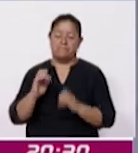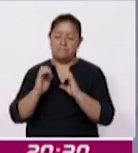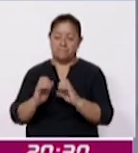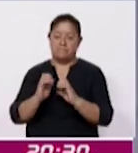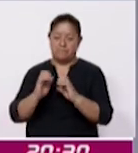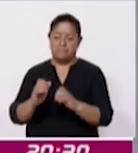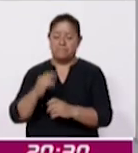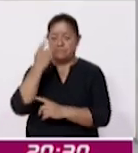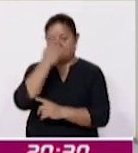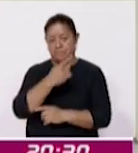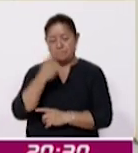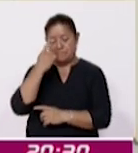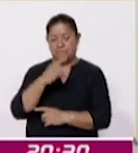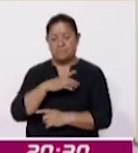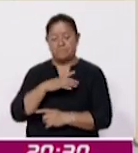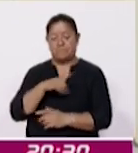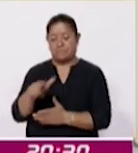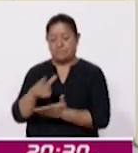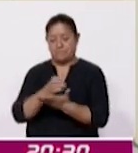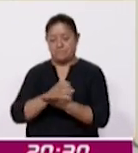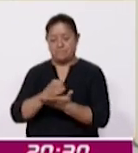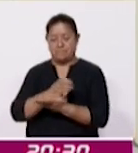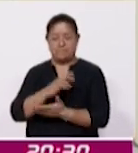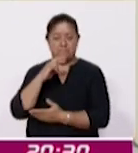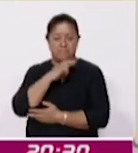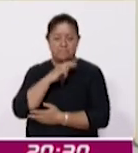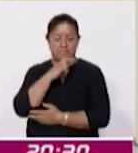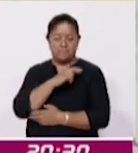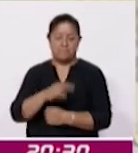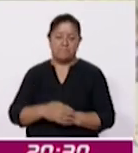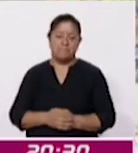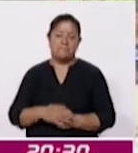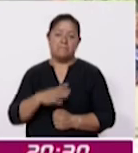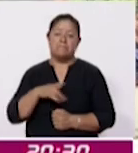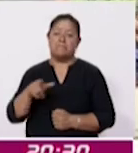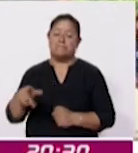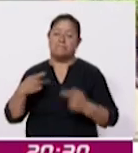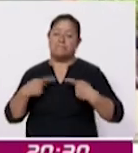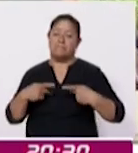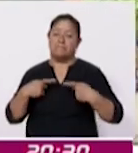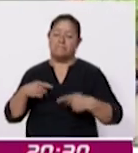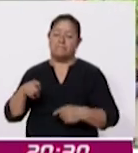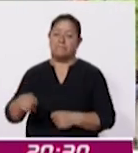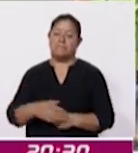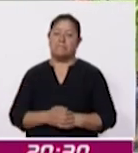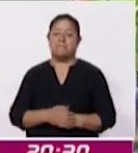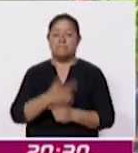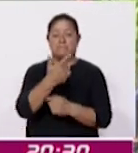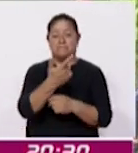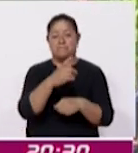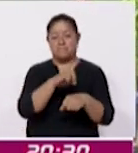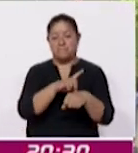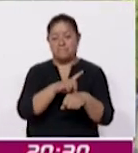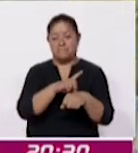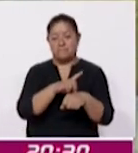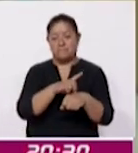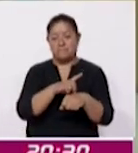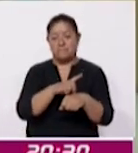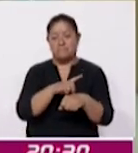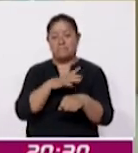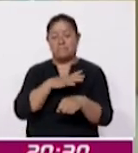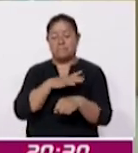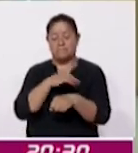y la recuperación es rápida ya que un paciente a los 7 días está